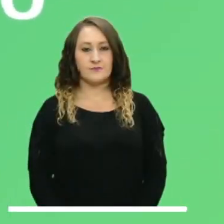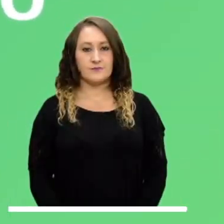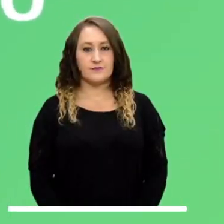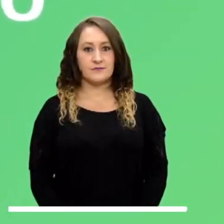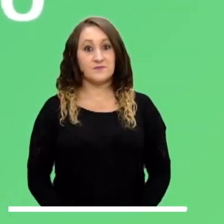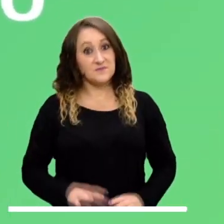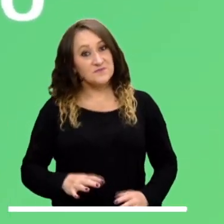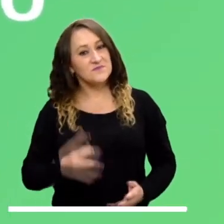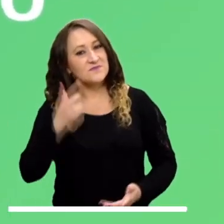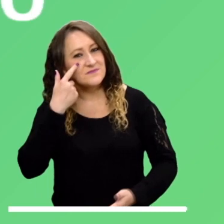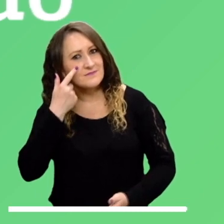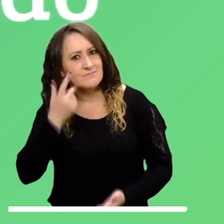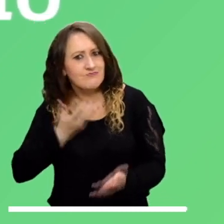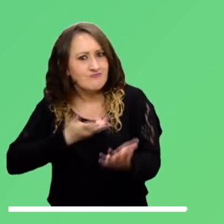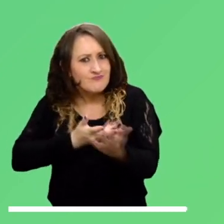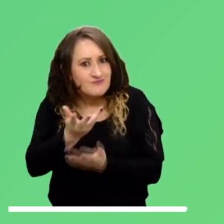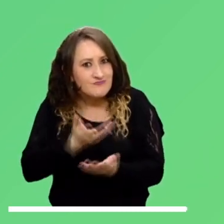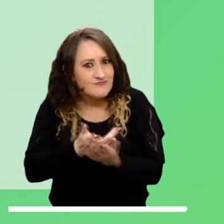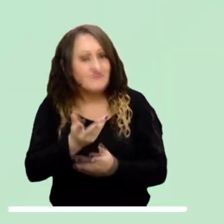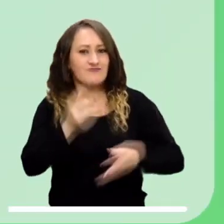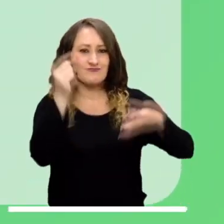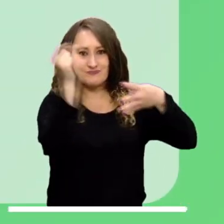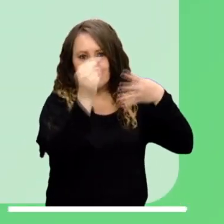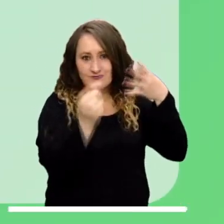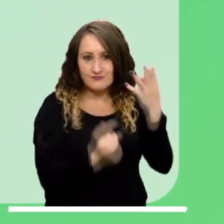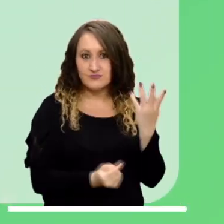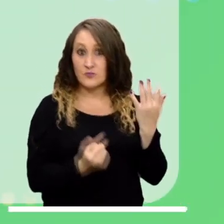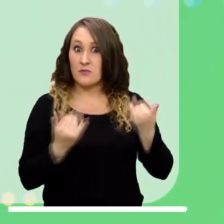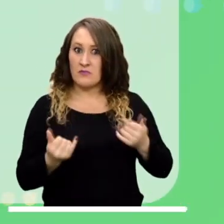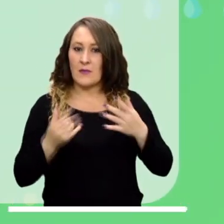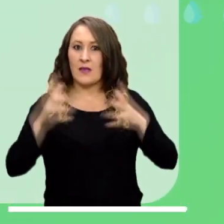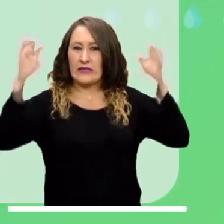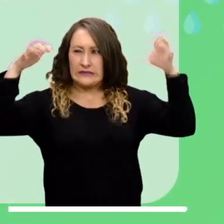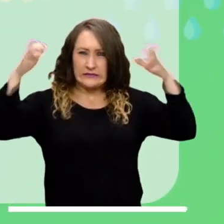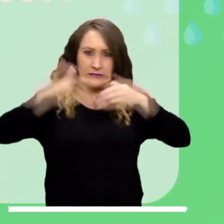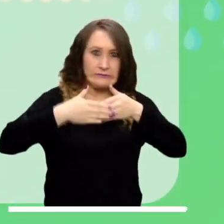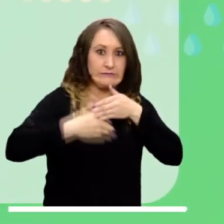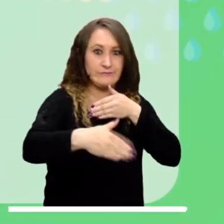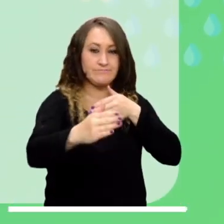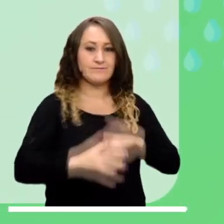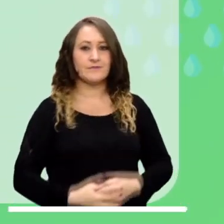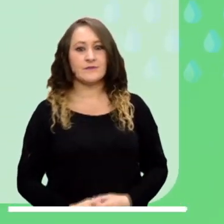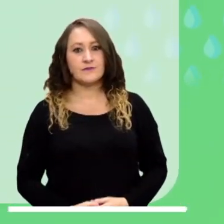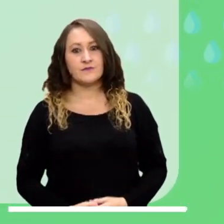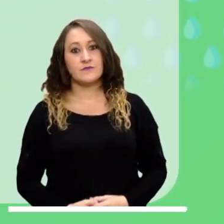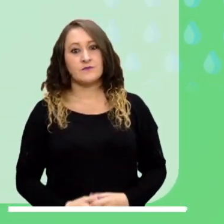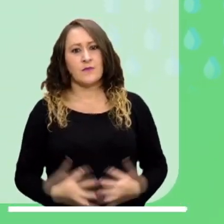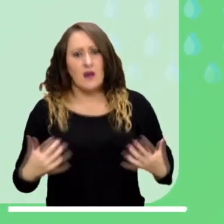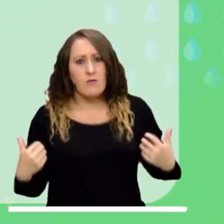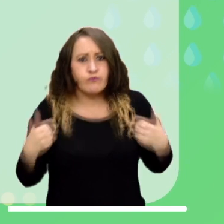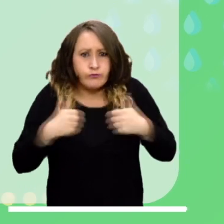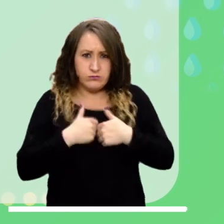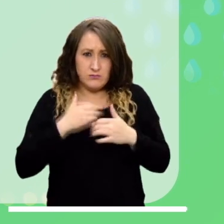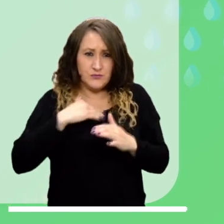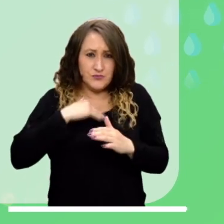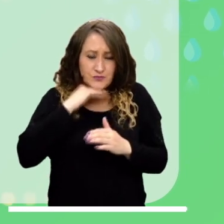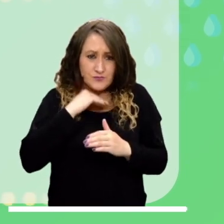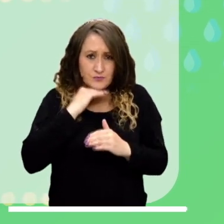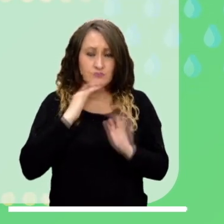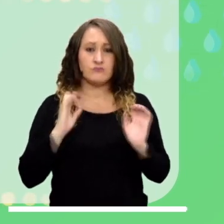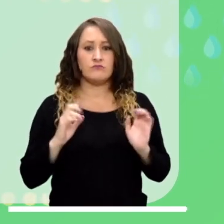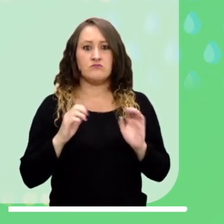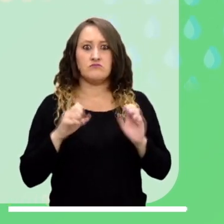Estas son algunas recomendaciones para tener en cuenta durante esta temporada de lluvias. Procure estar bien abrigado.